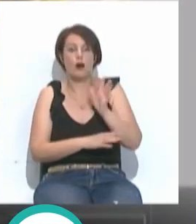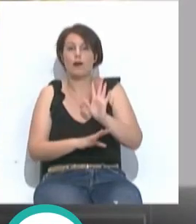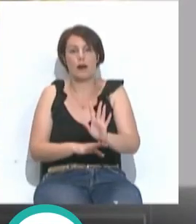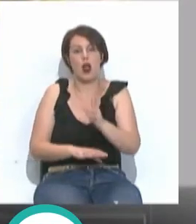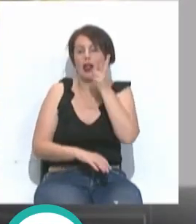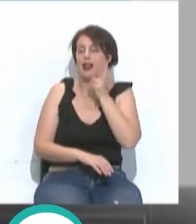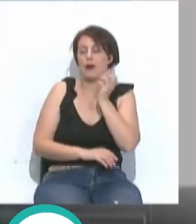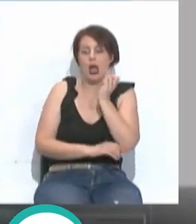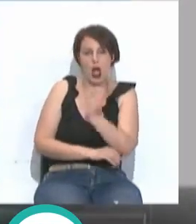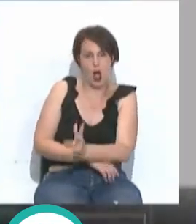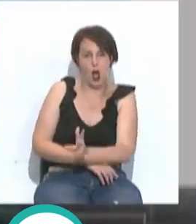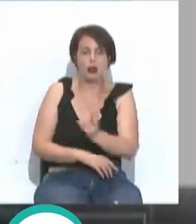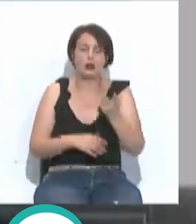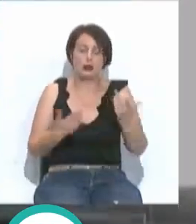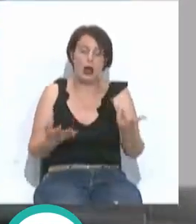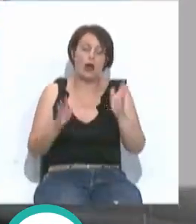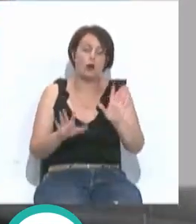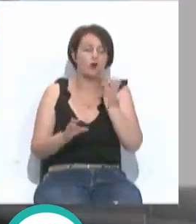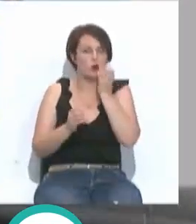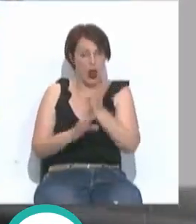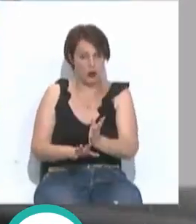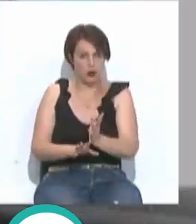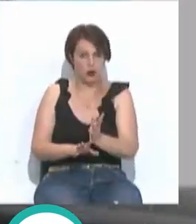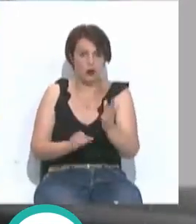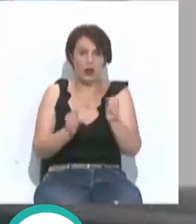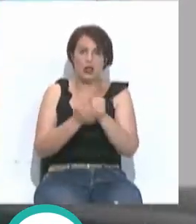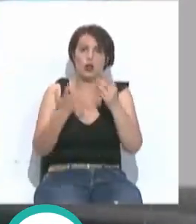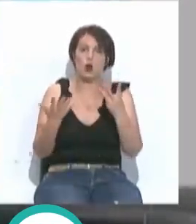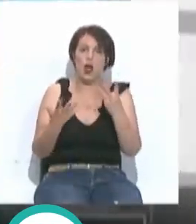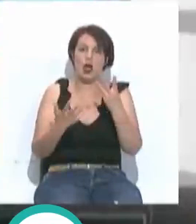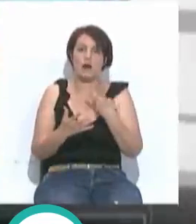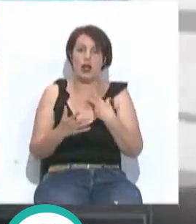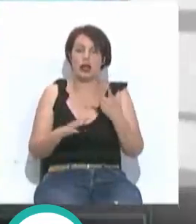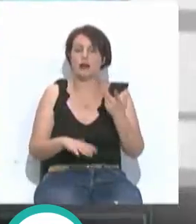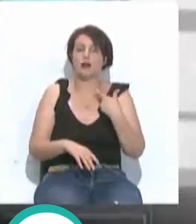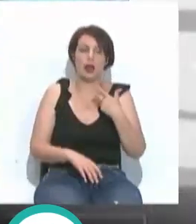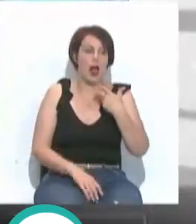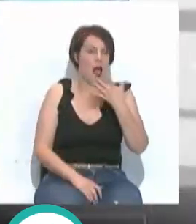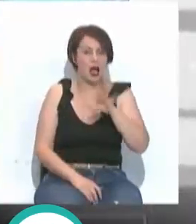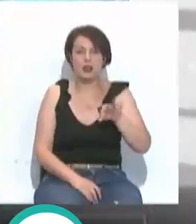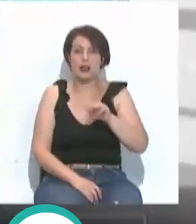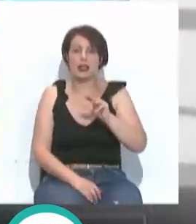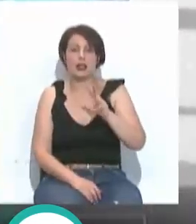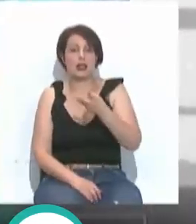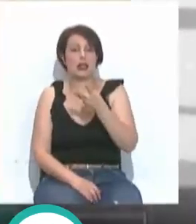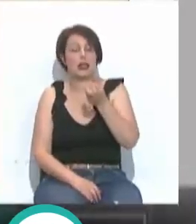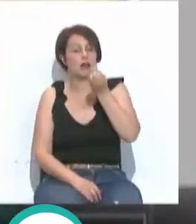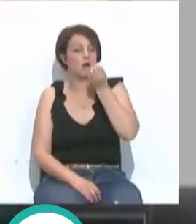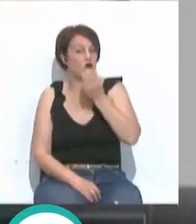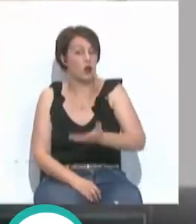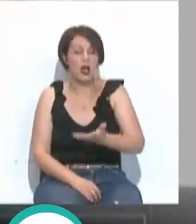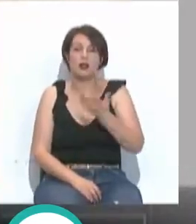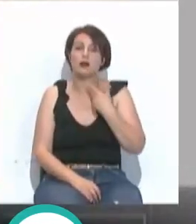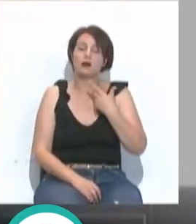peor que excelente. Pero es bueno, sea, 29 sobresalientes y tres notables, ¿no? Podríamos decir, entonces es